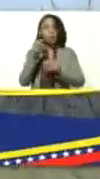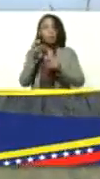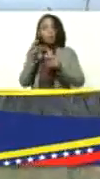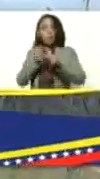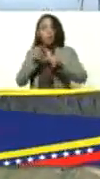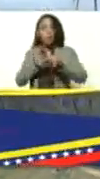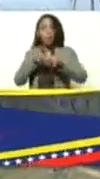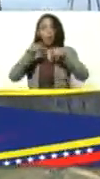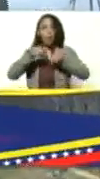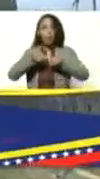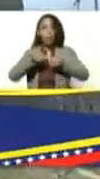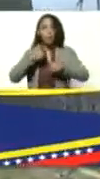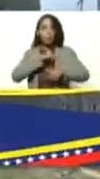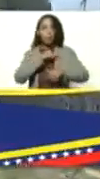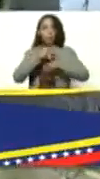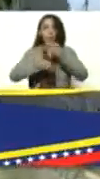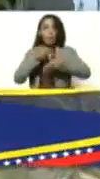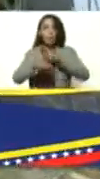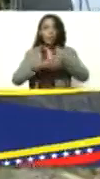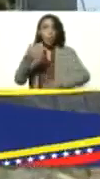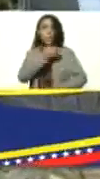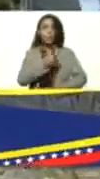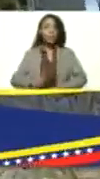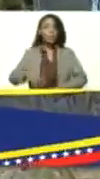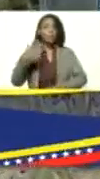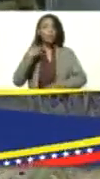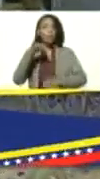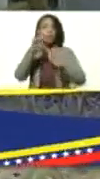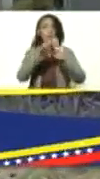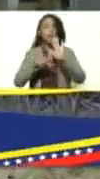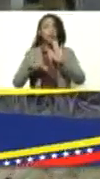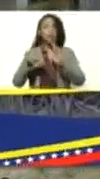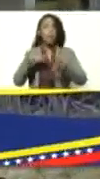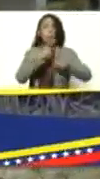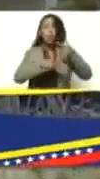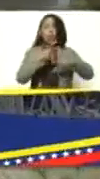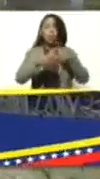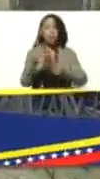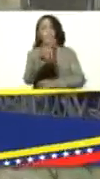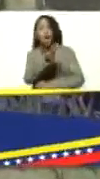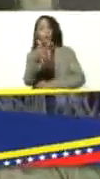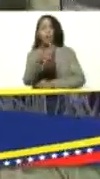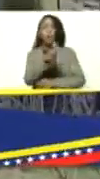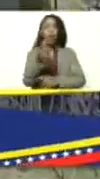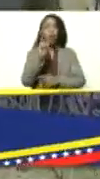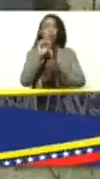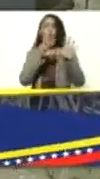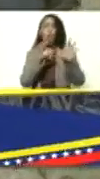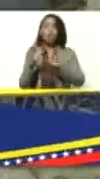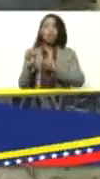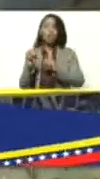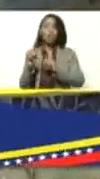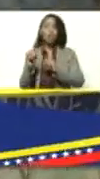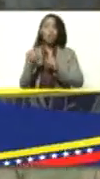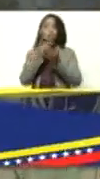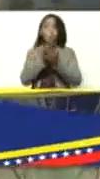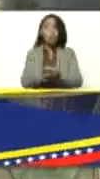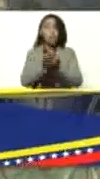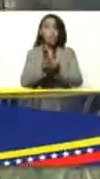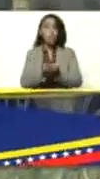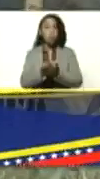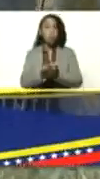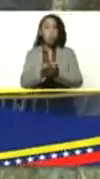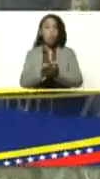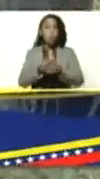estimamos presidente que tengamos un nivel de productividad de aproximadamente unos ochocientos kilos por